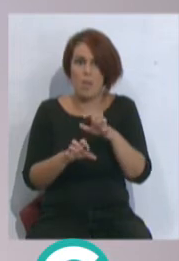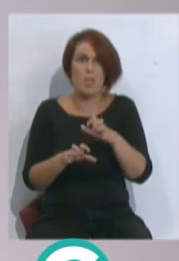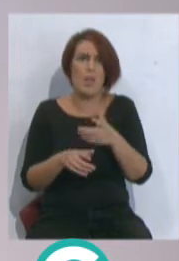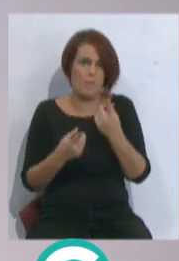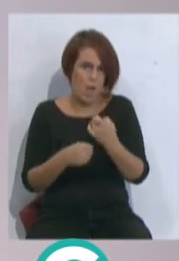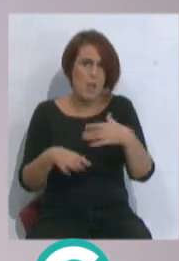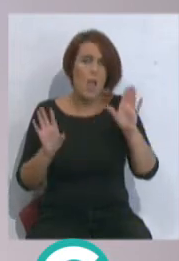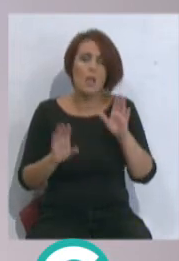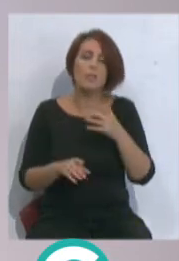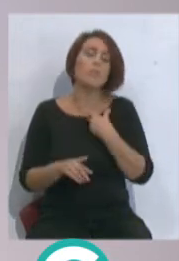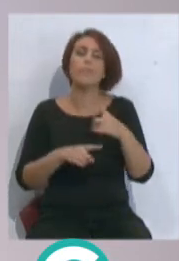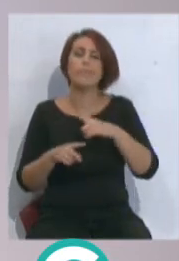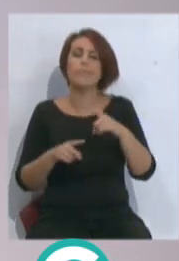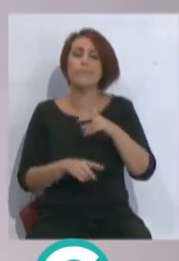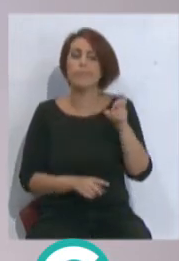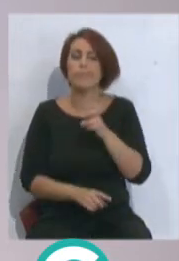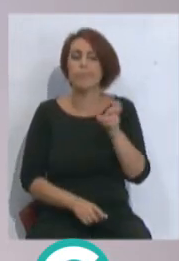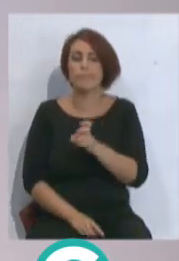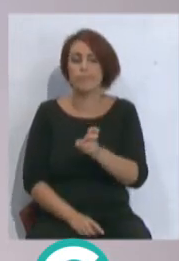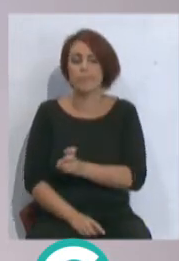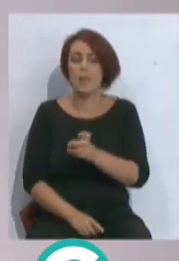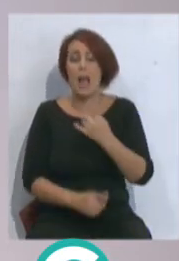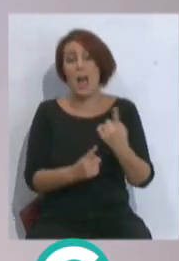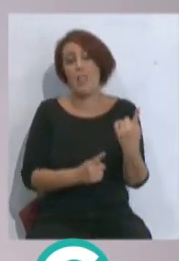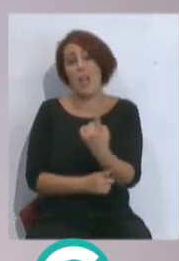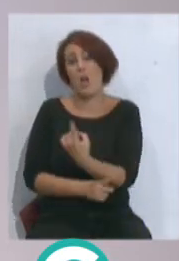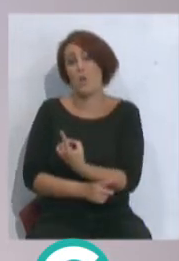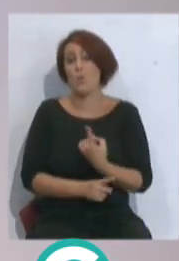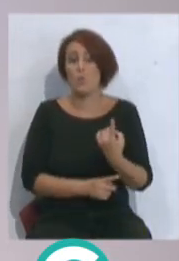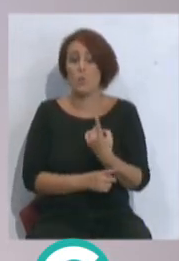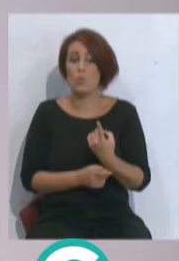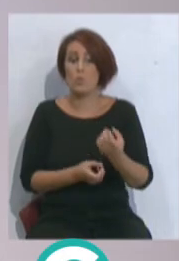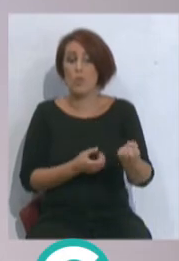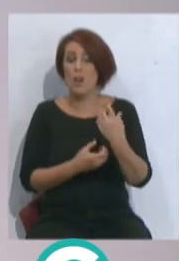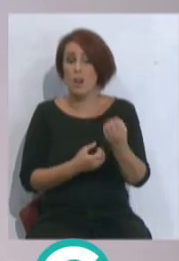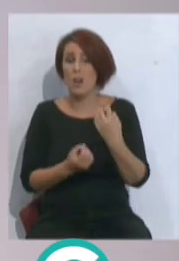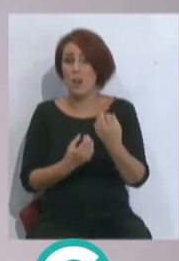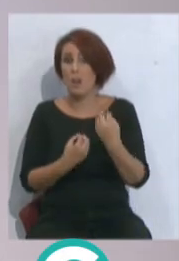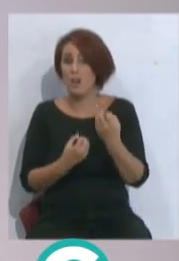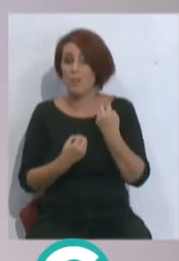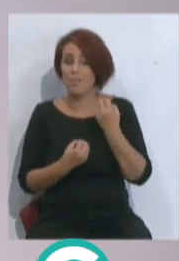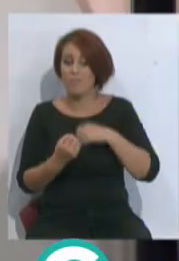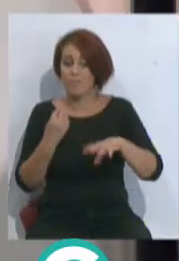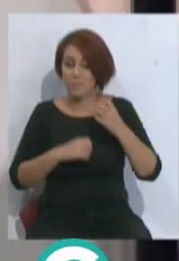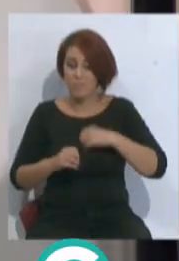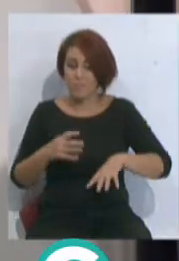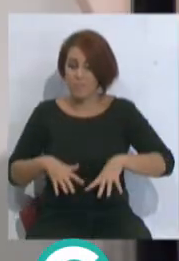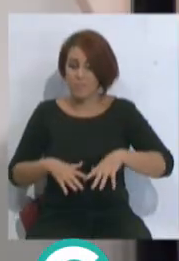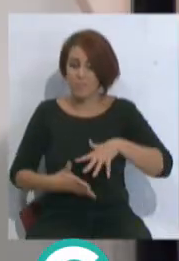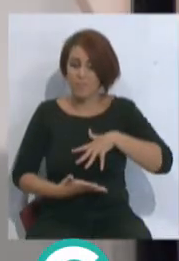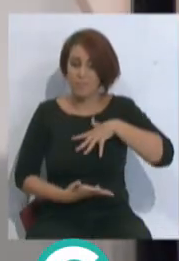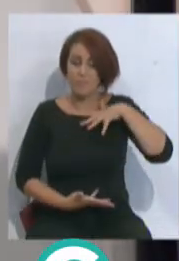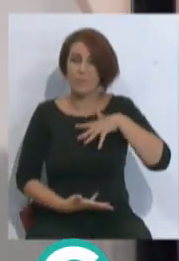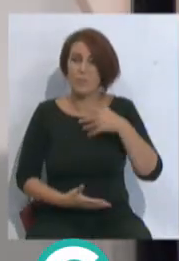creo que tendrán que pasar muchos entrenadores que cada uno irán dejando en su cuerpo. esperemos que no tanto en el Cádiz. Que digo,